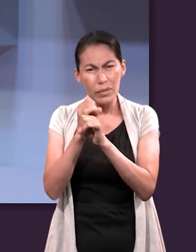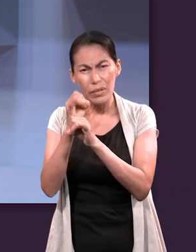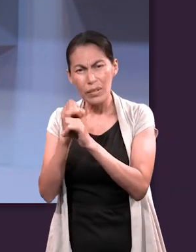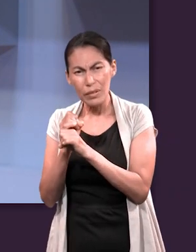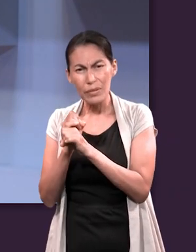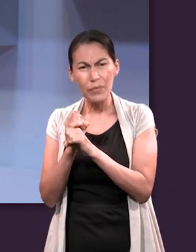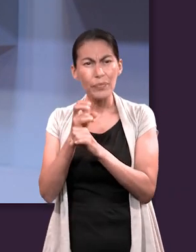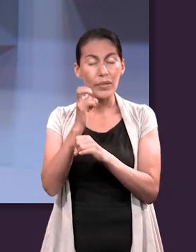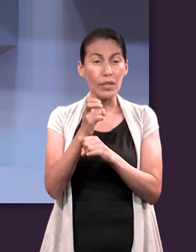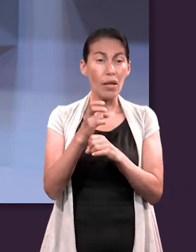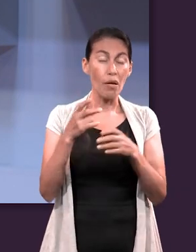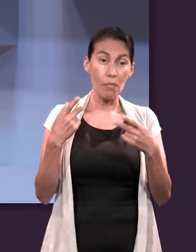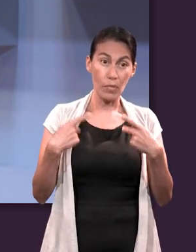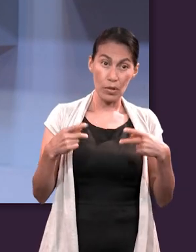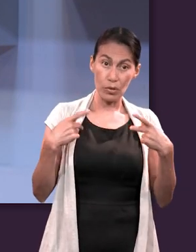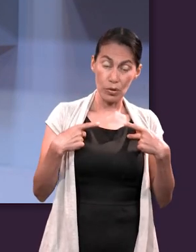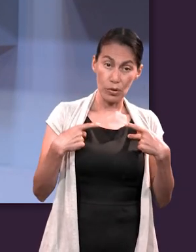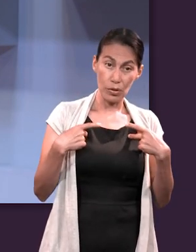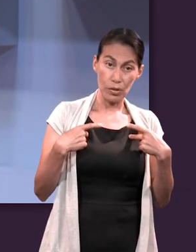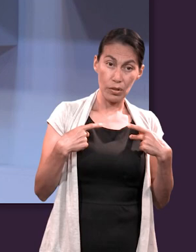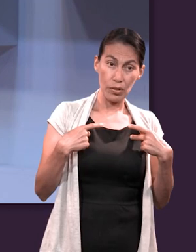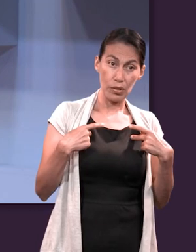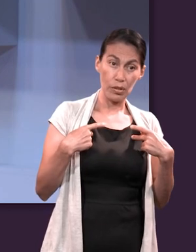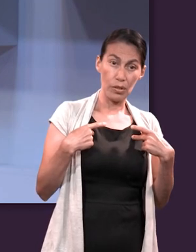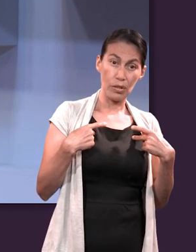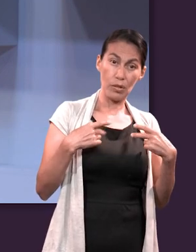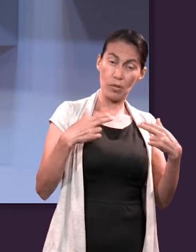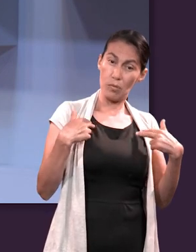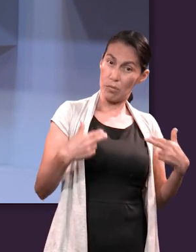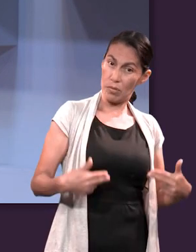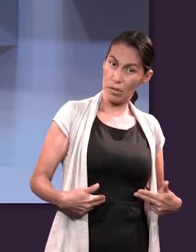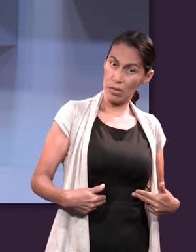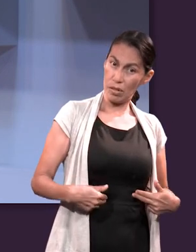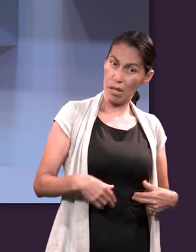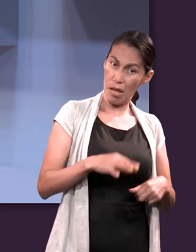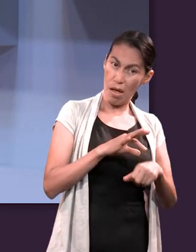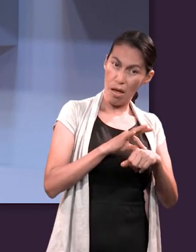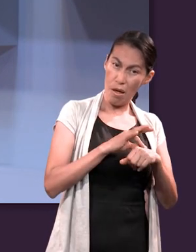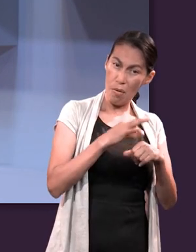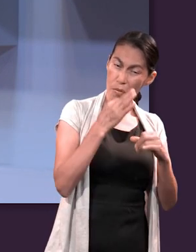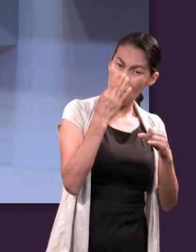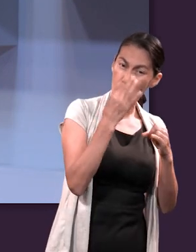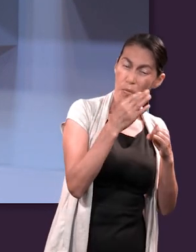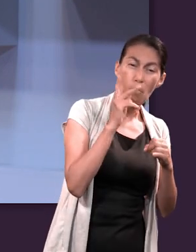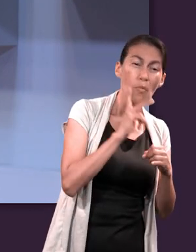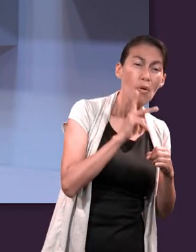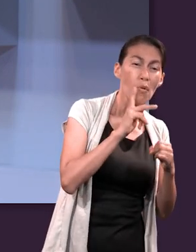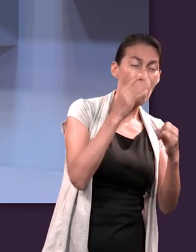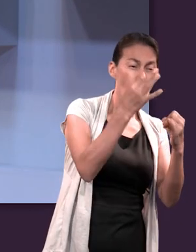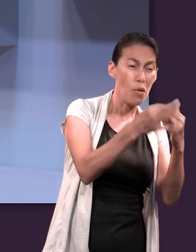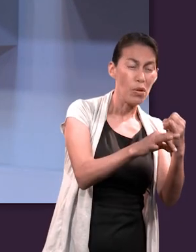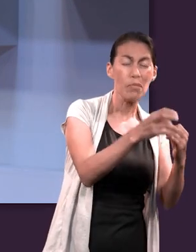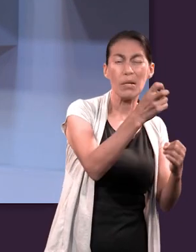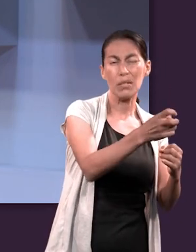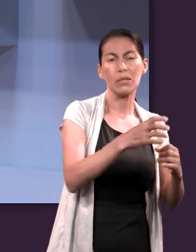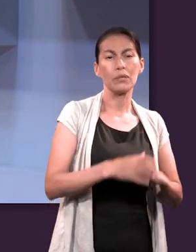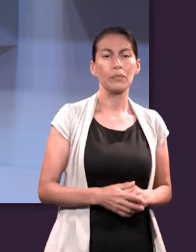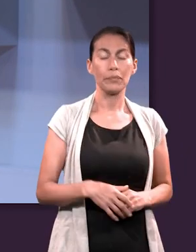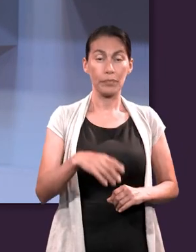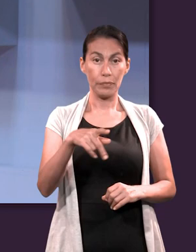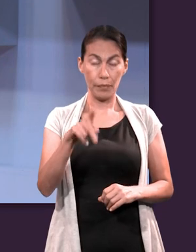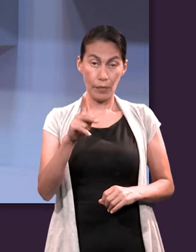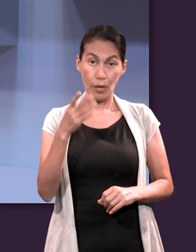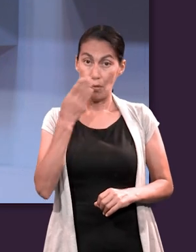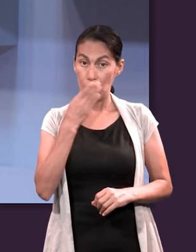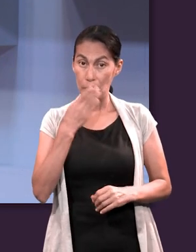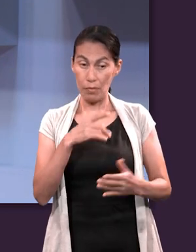la lógica humana, como la prueba última de la verdad. Pero nosotros sabemos que ese libro, la